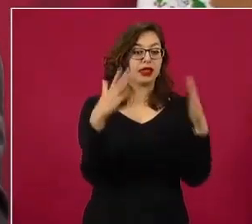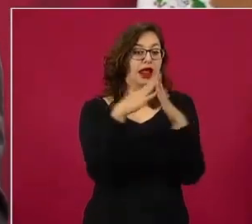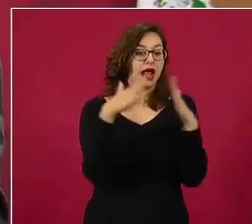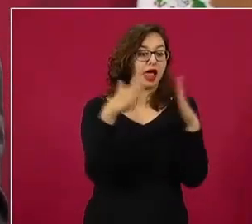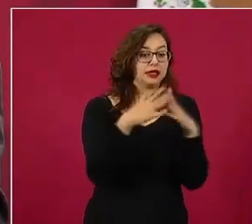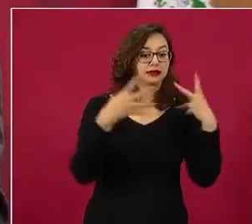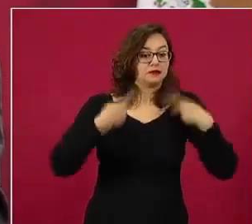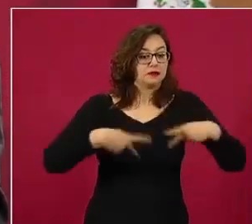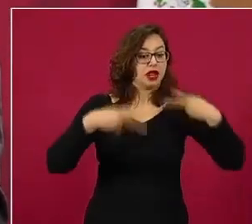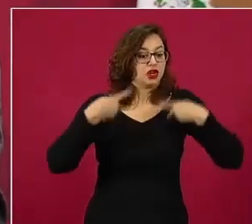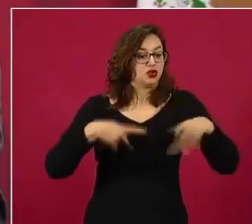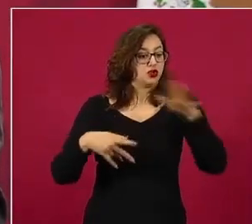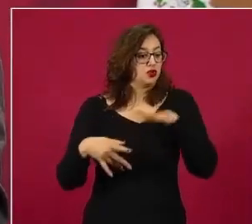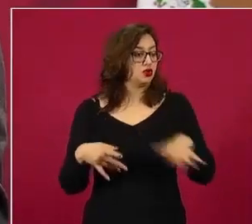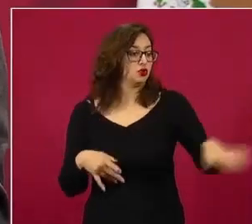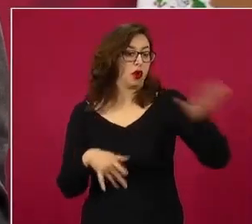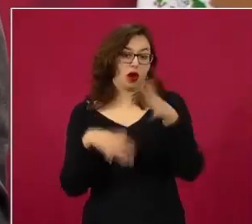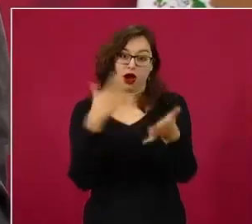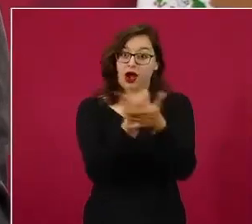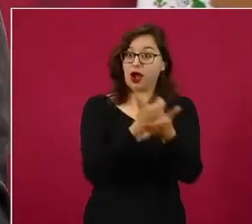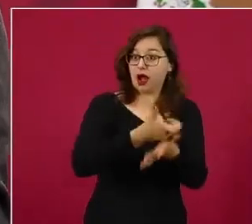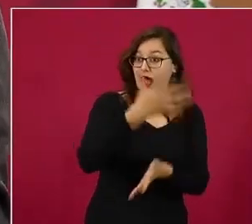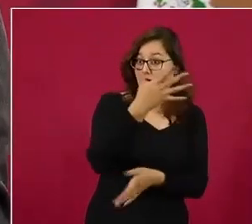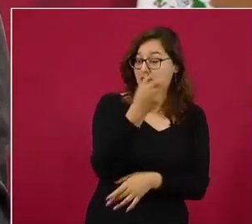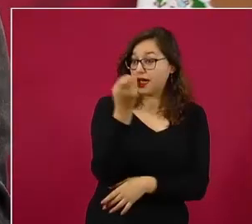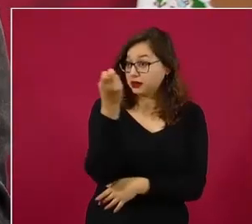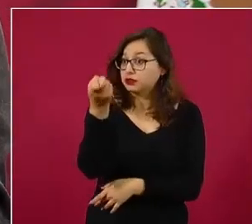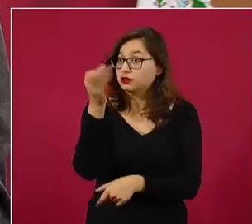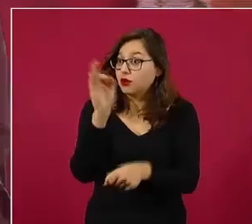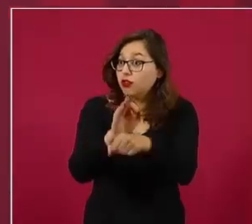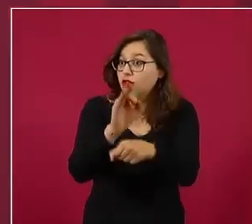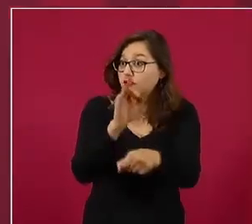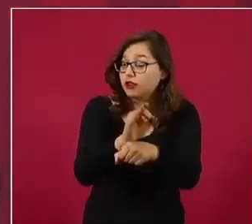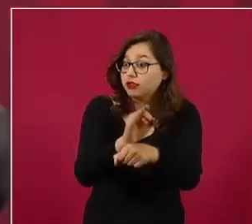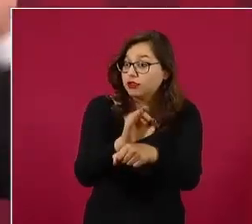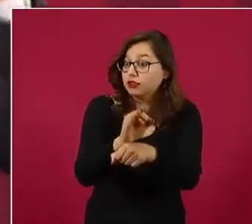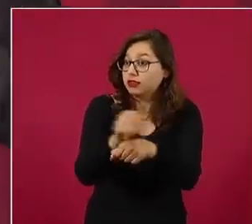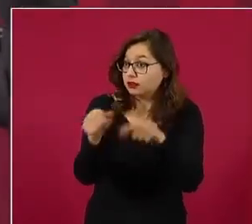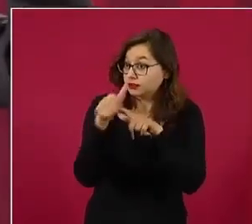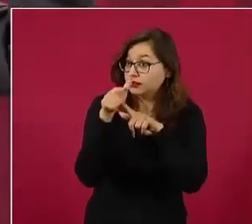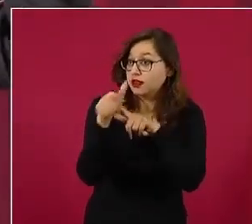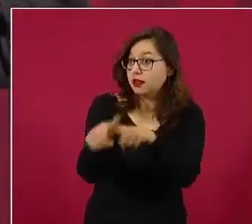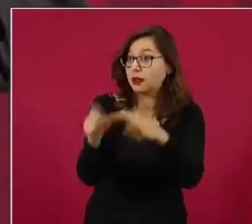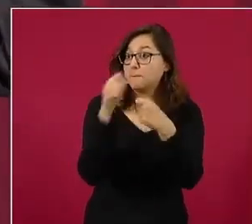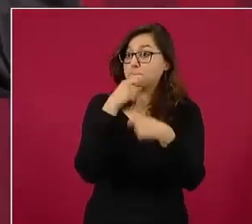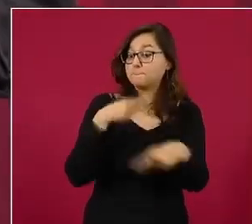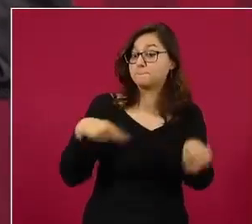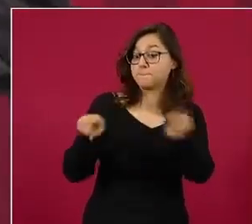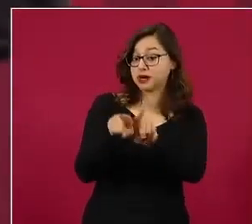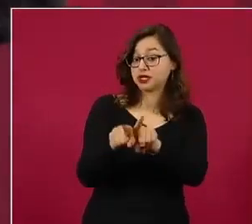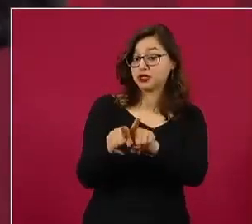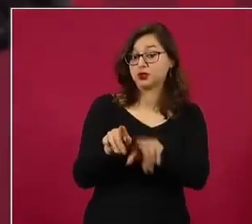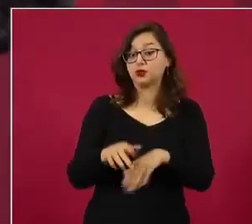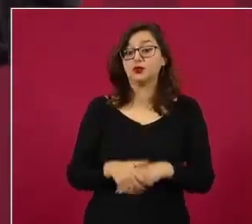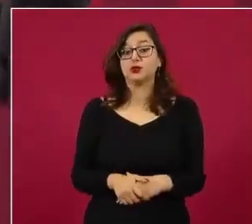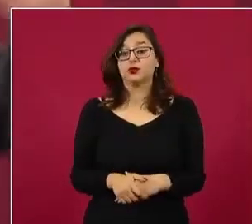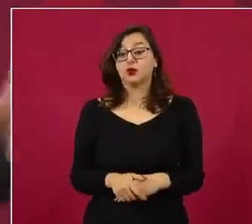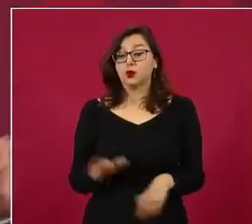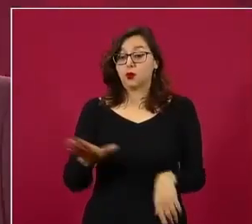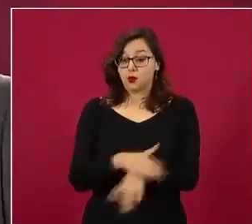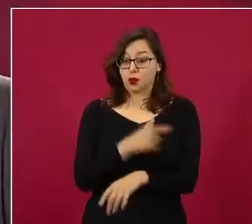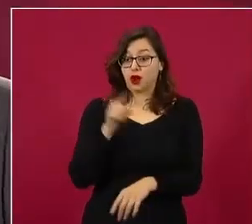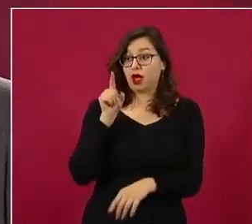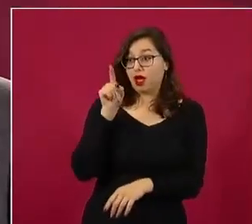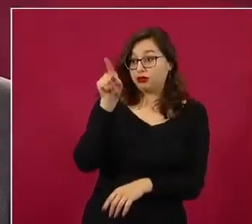los ciudadanos? ¿Sólo porque tú apoyas